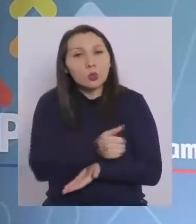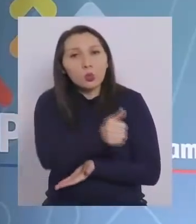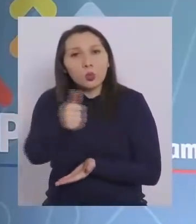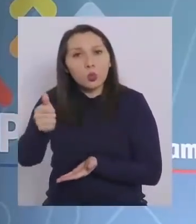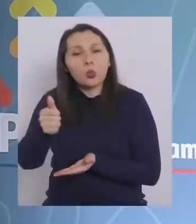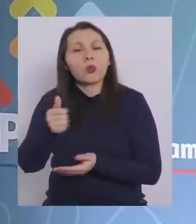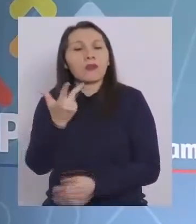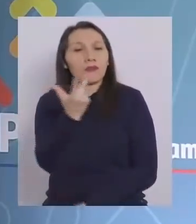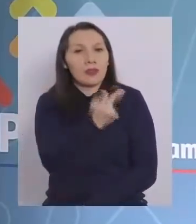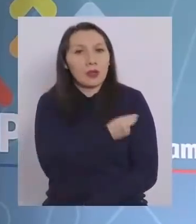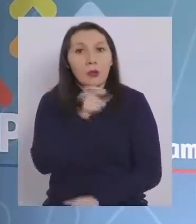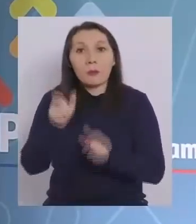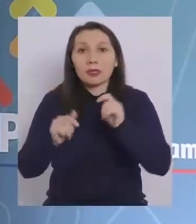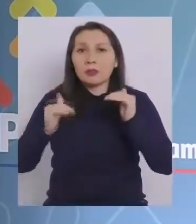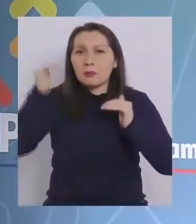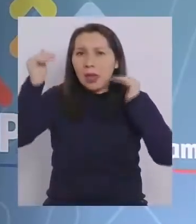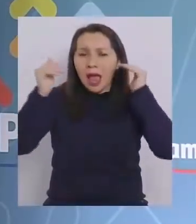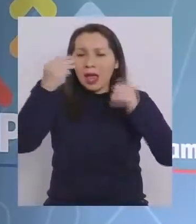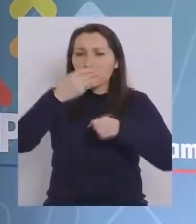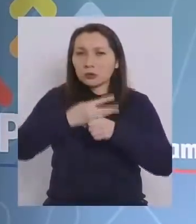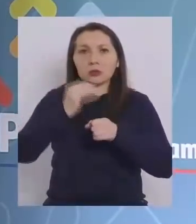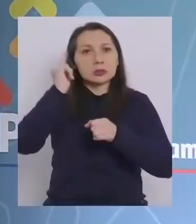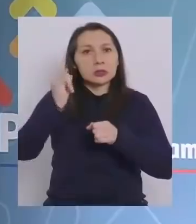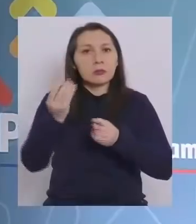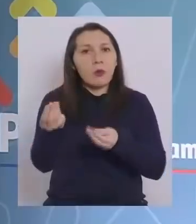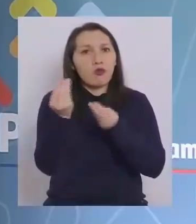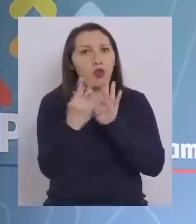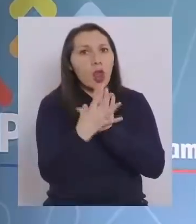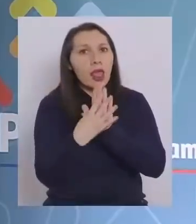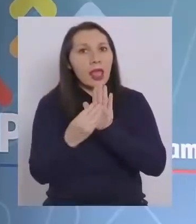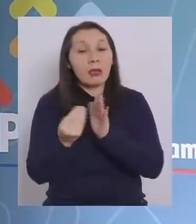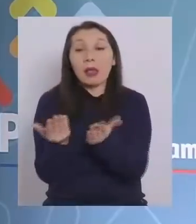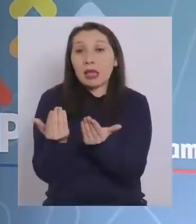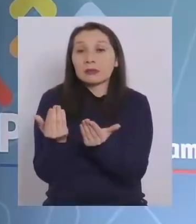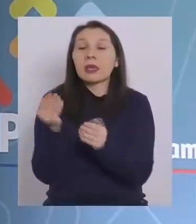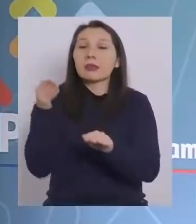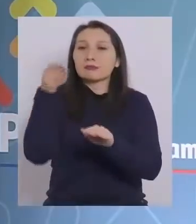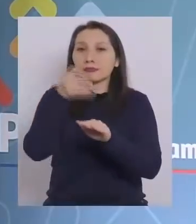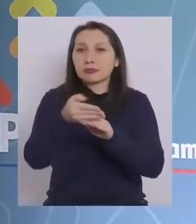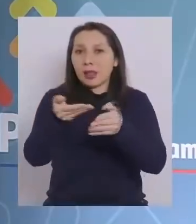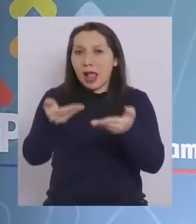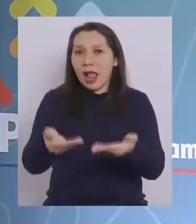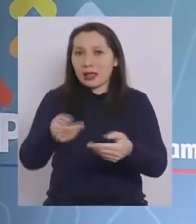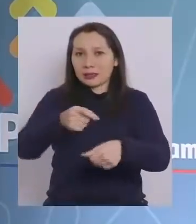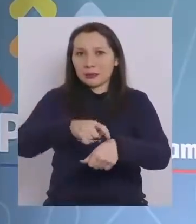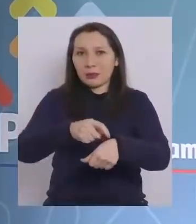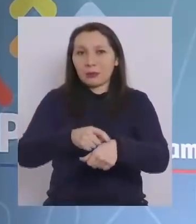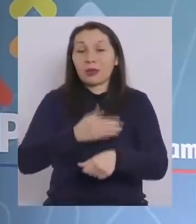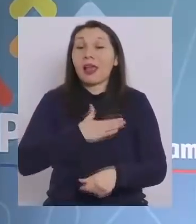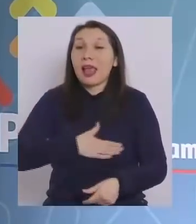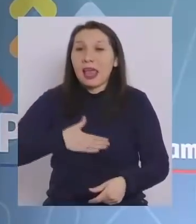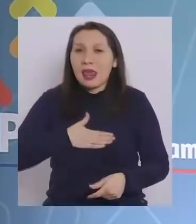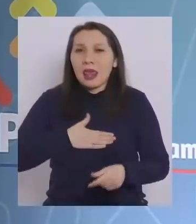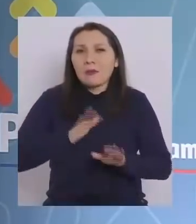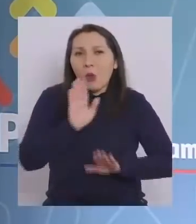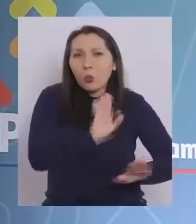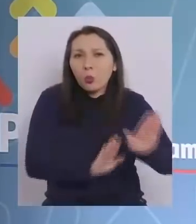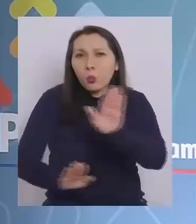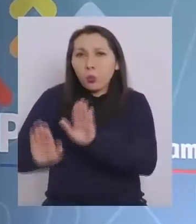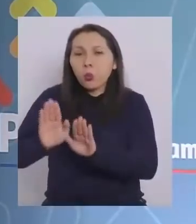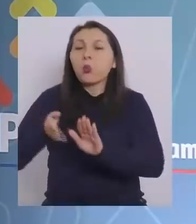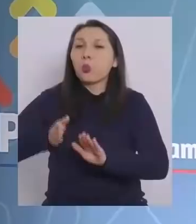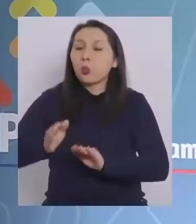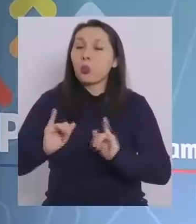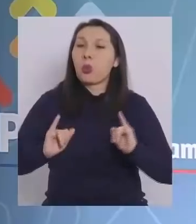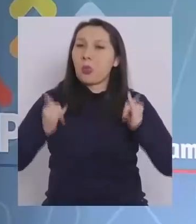a vacunarse, las personas mayores siempre han dado el ejemplo y los esperamos que lo hagan en este momento, porque queremos protegerlos y que puedan